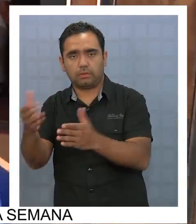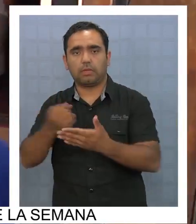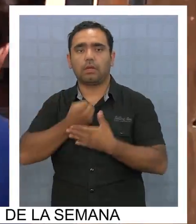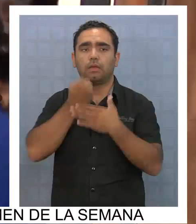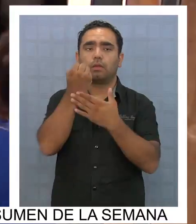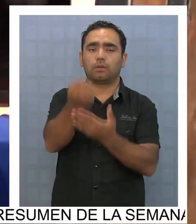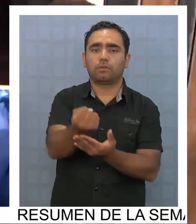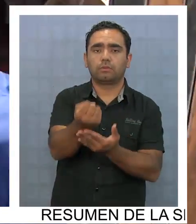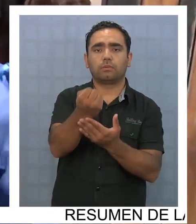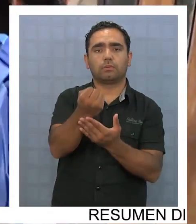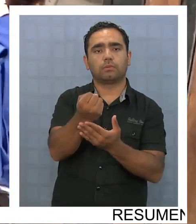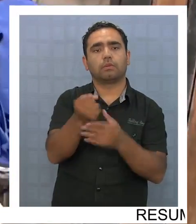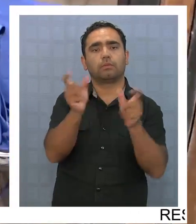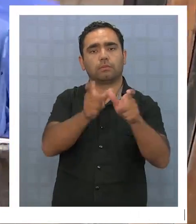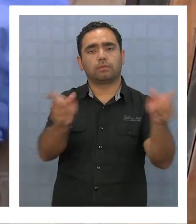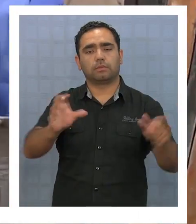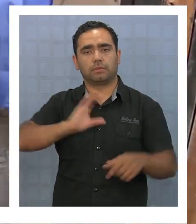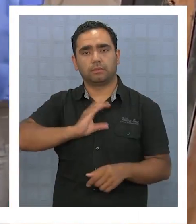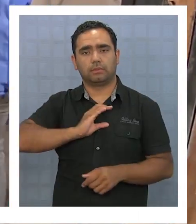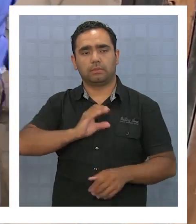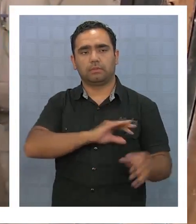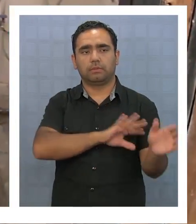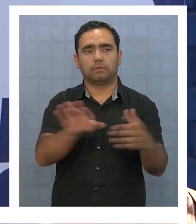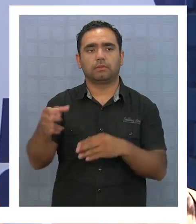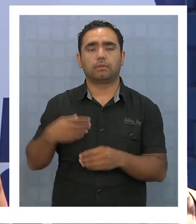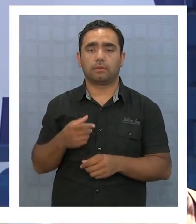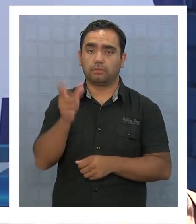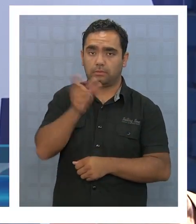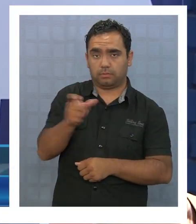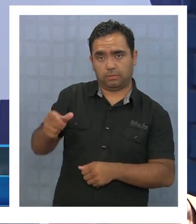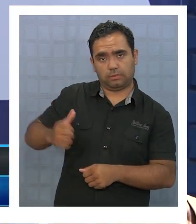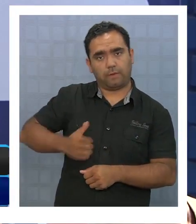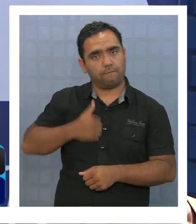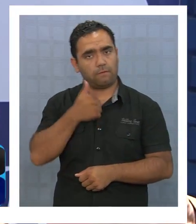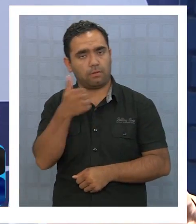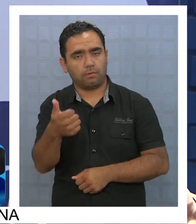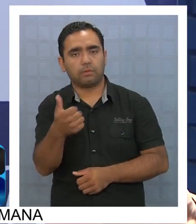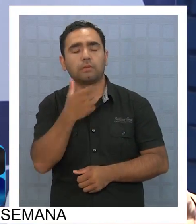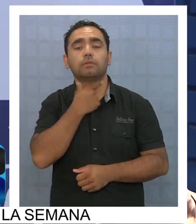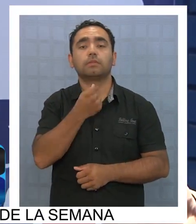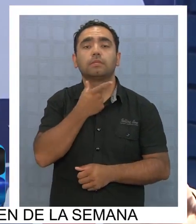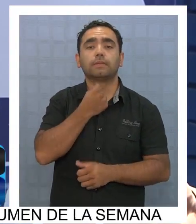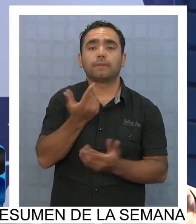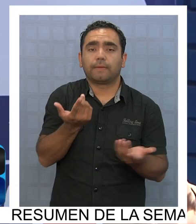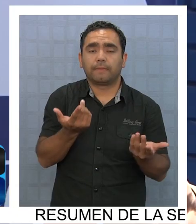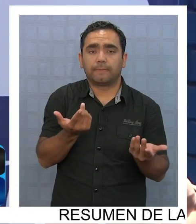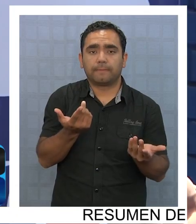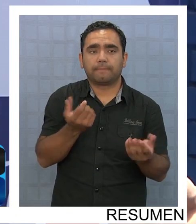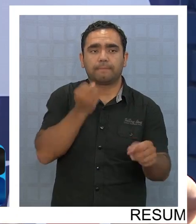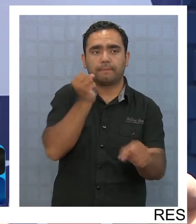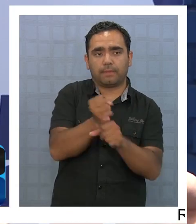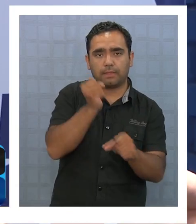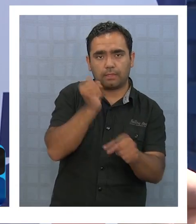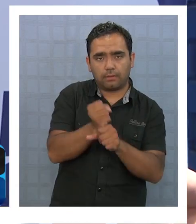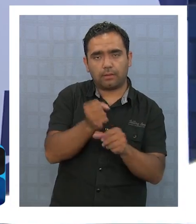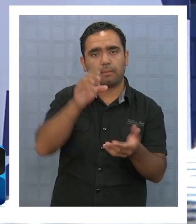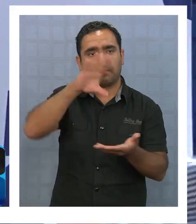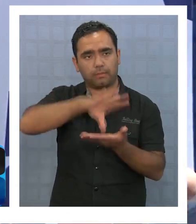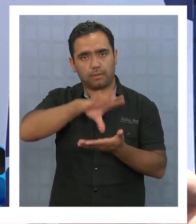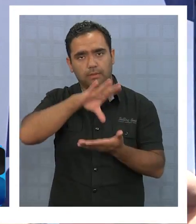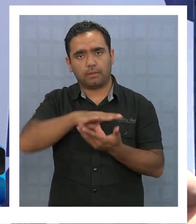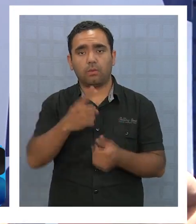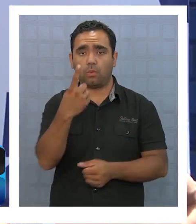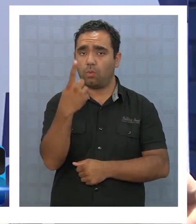cooperar con los censistas. Se necesitan personas voluntarias que quieran trabajar para el país.